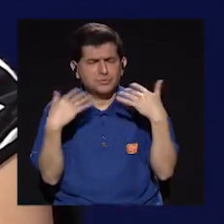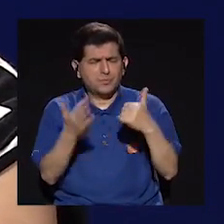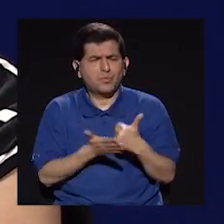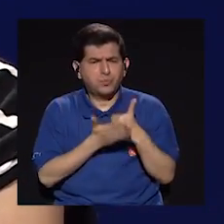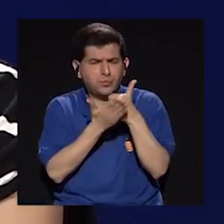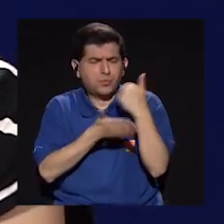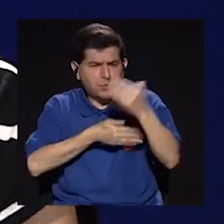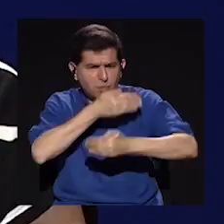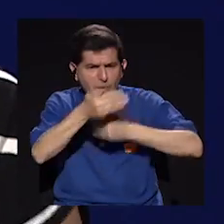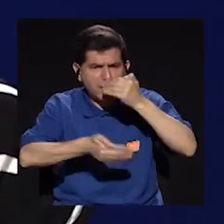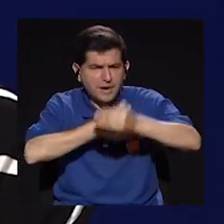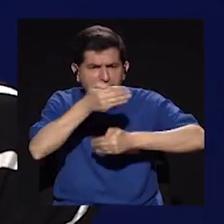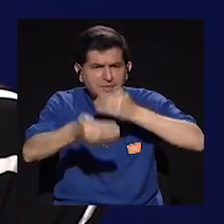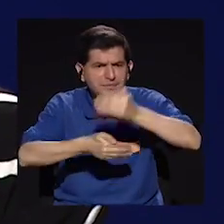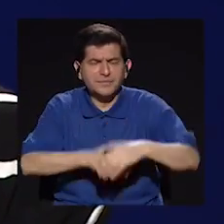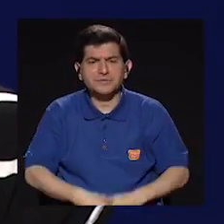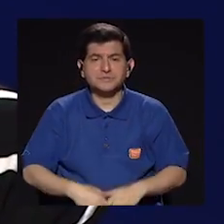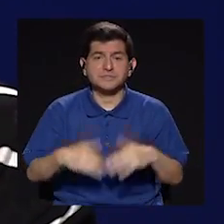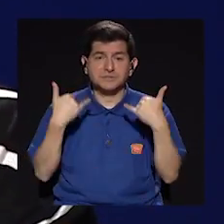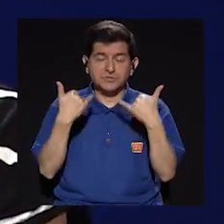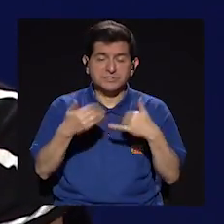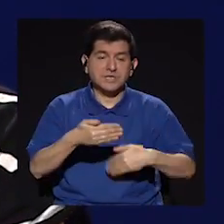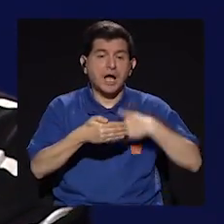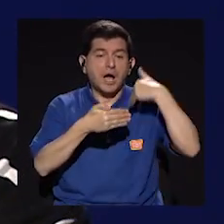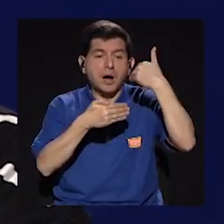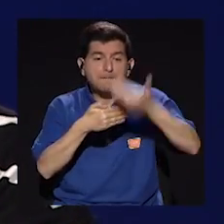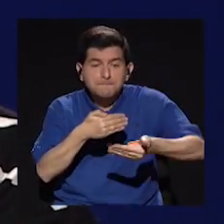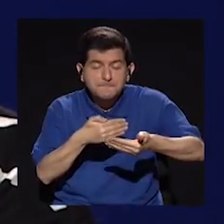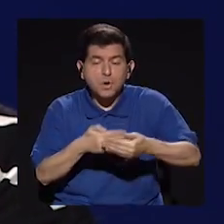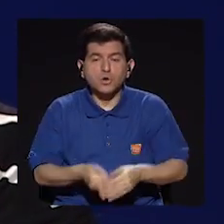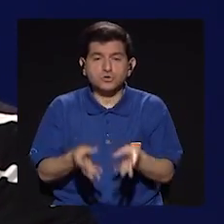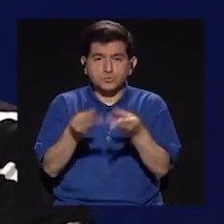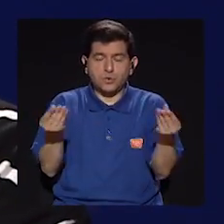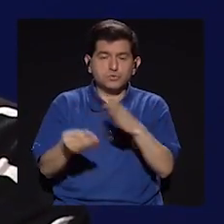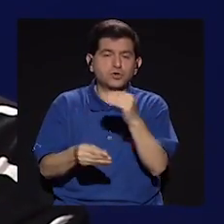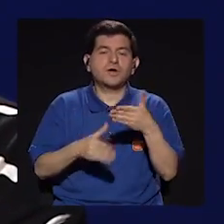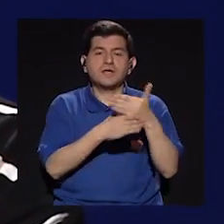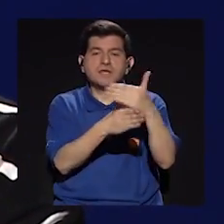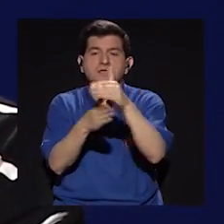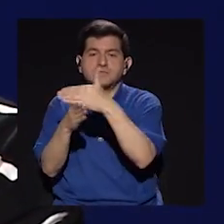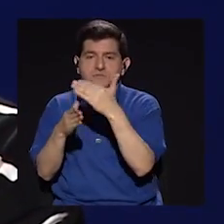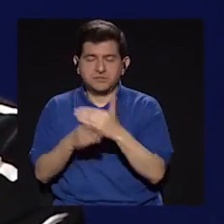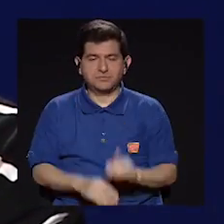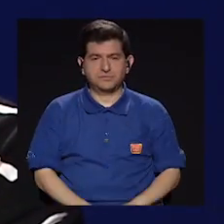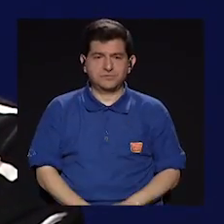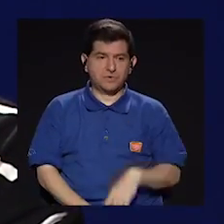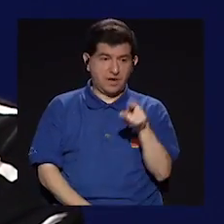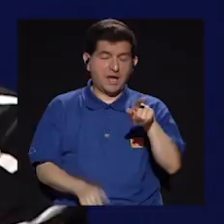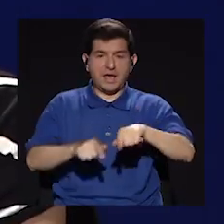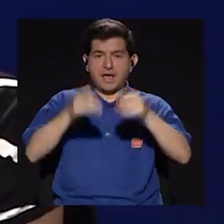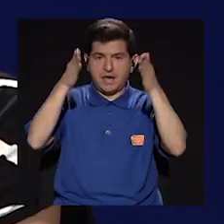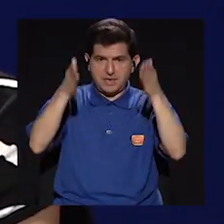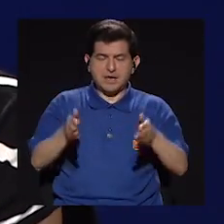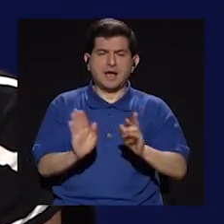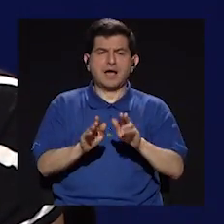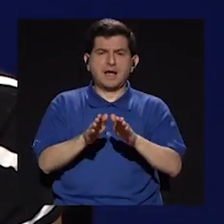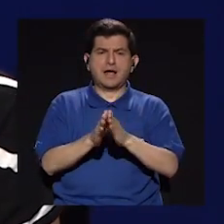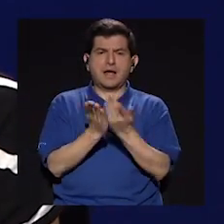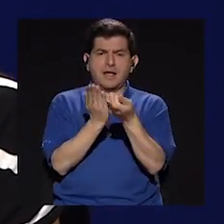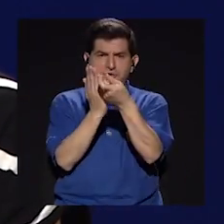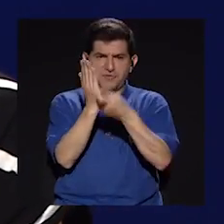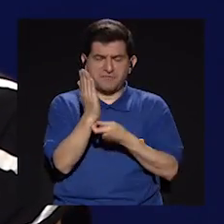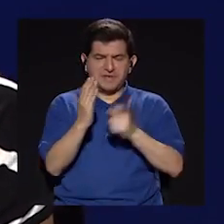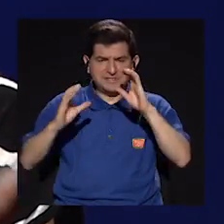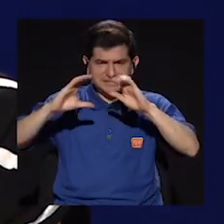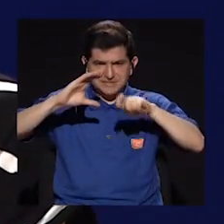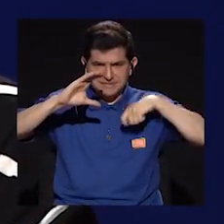ayudó muchísimo en el proceso que fue como la post y la distribución de la película porque ella, bueno, es periodista de una revista